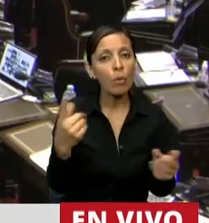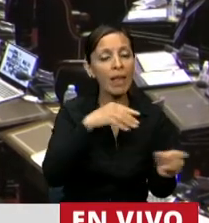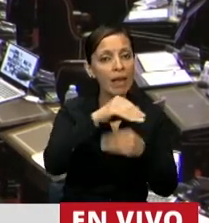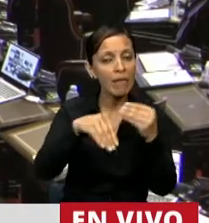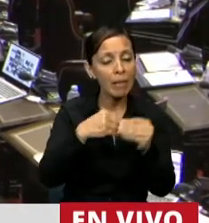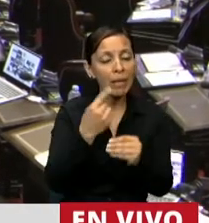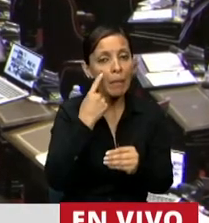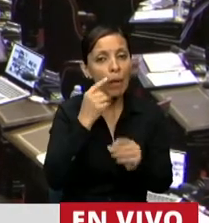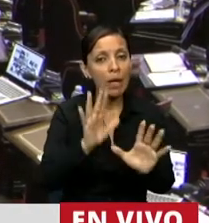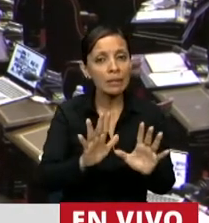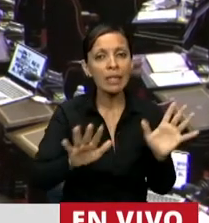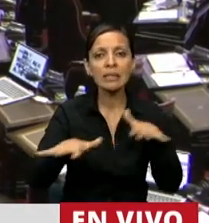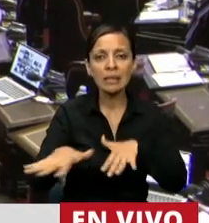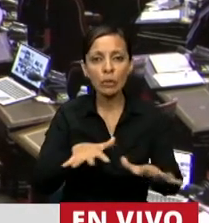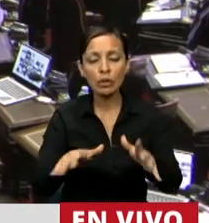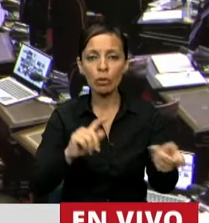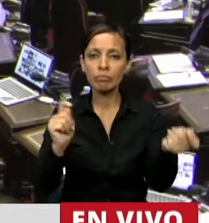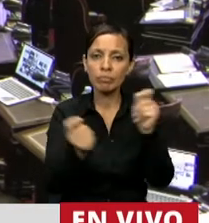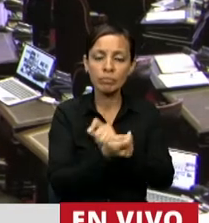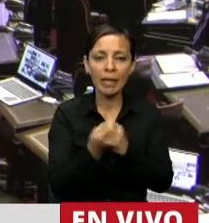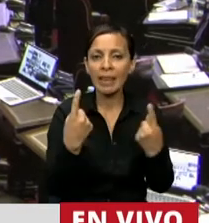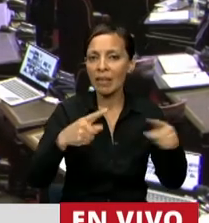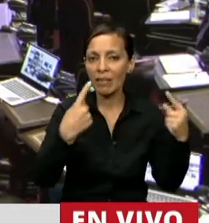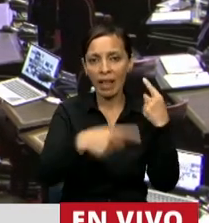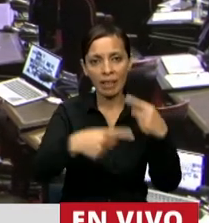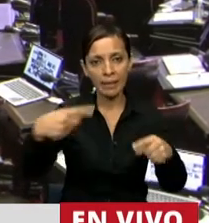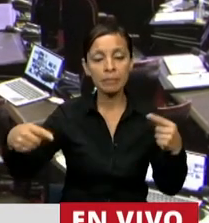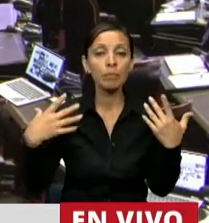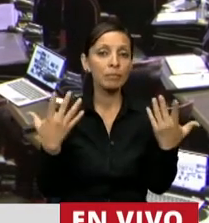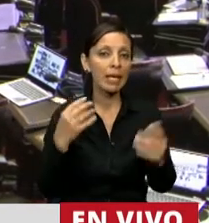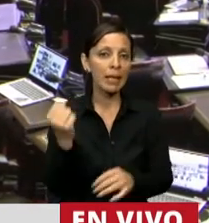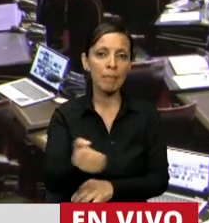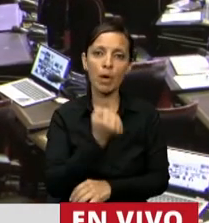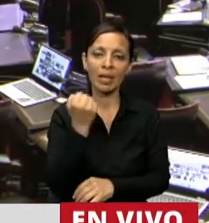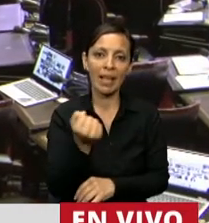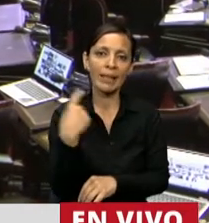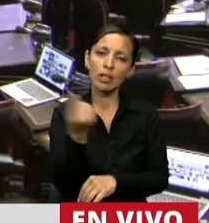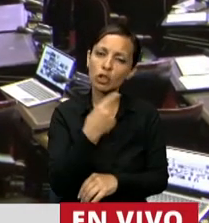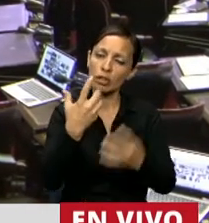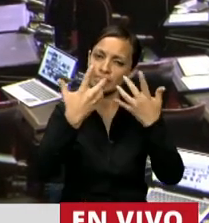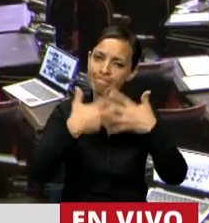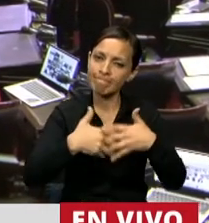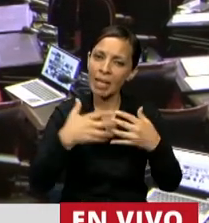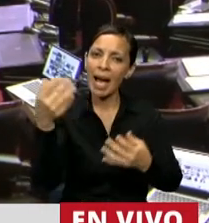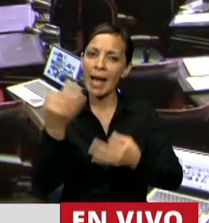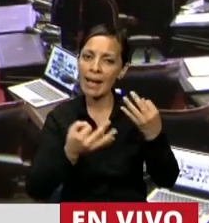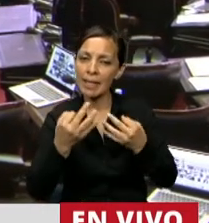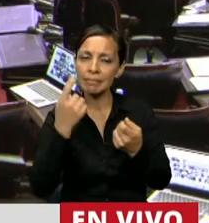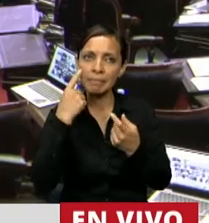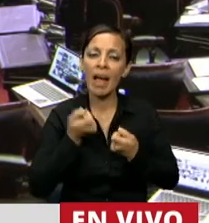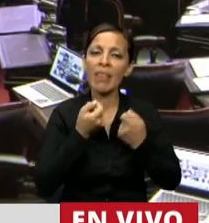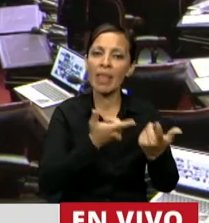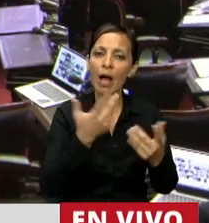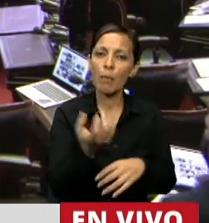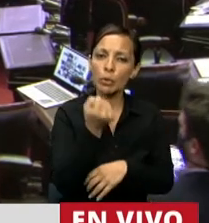esta situación y la transformación de manera distinta. Por eso es importante poder hacer un análisis y darle oportunidades